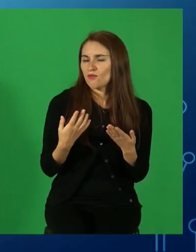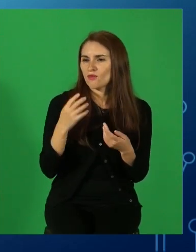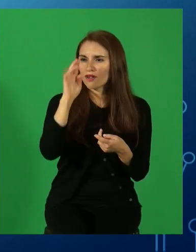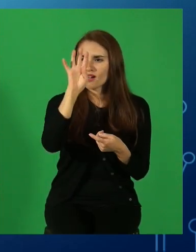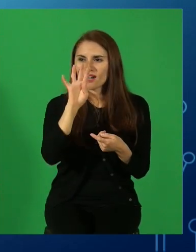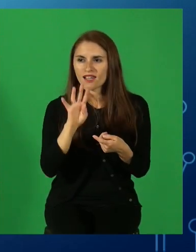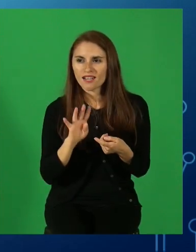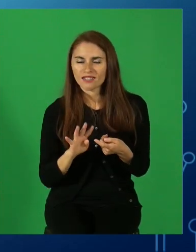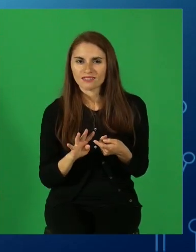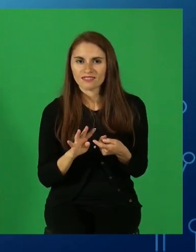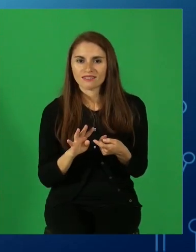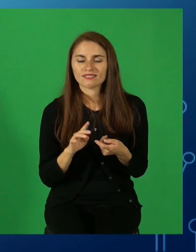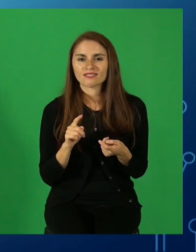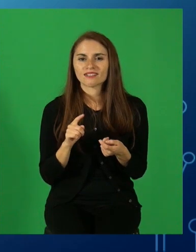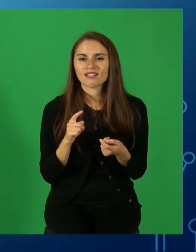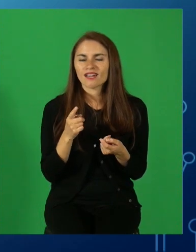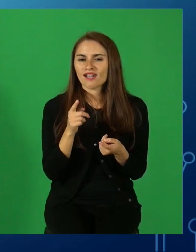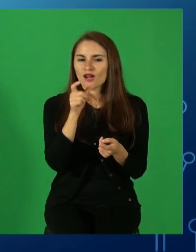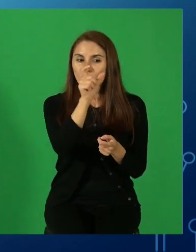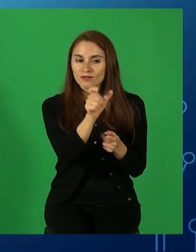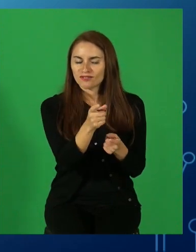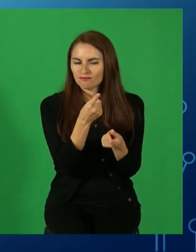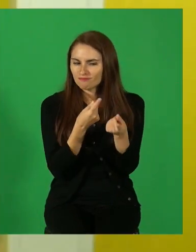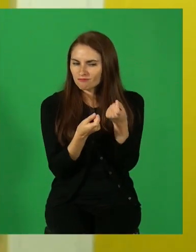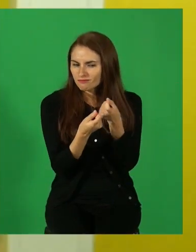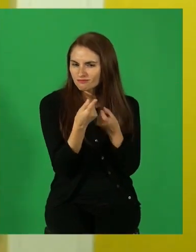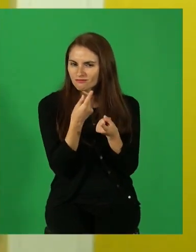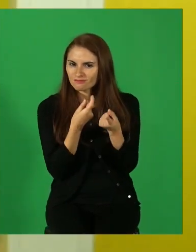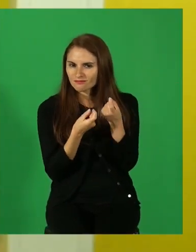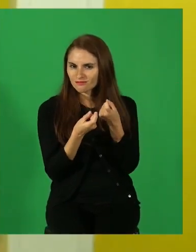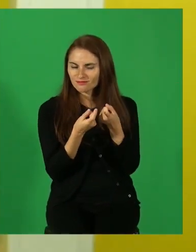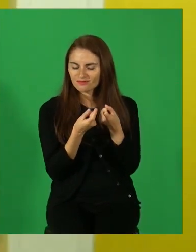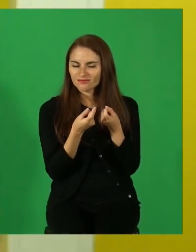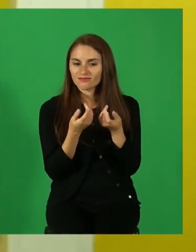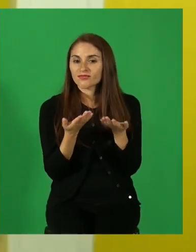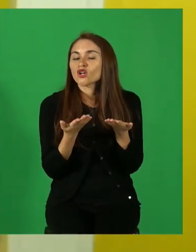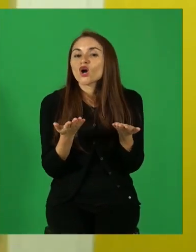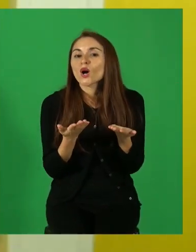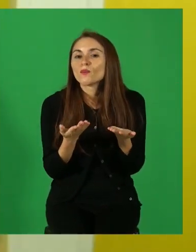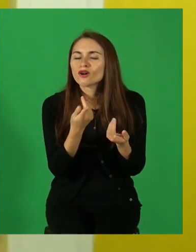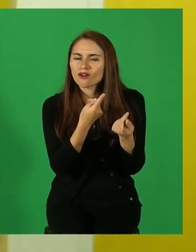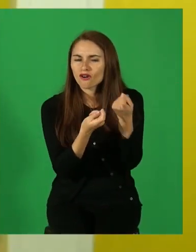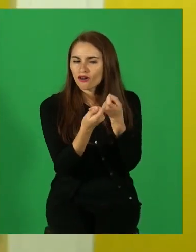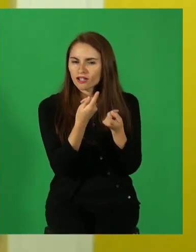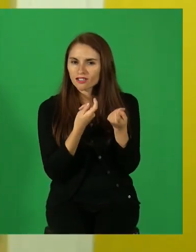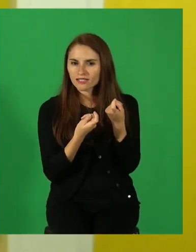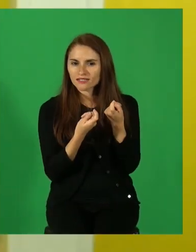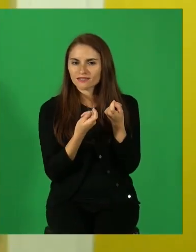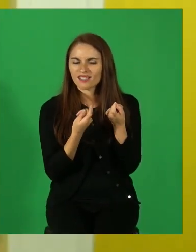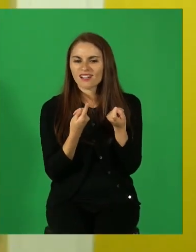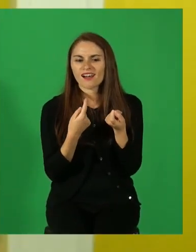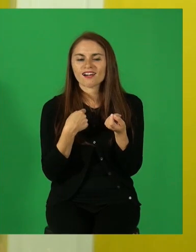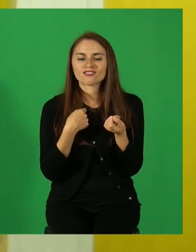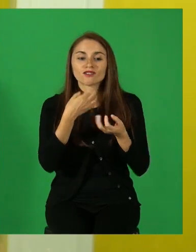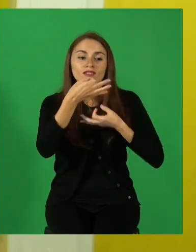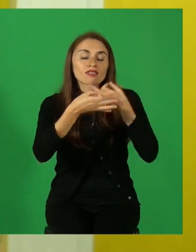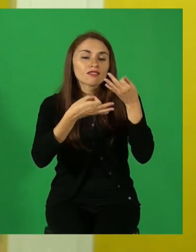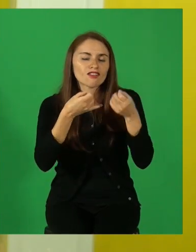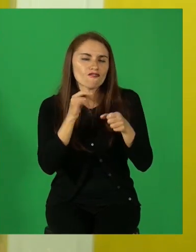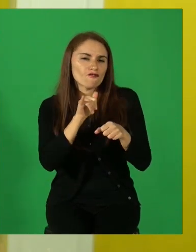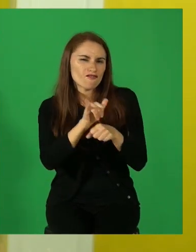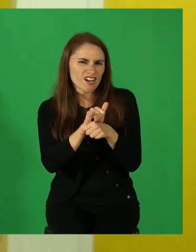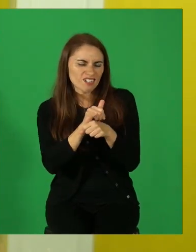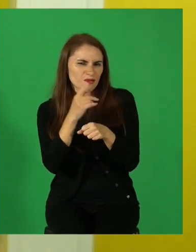que conquista a las mujeres, a muchas mujeres. ¿Y cómo las conquista? Con falsas promesas.